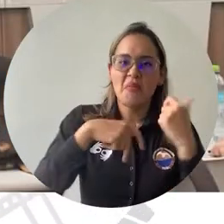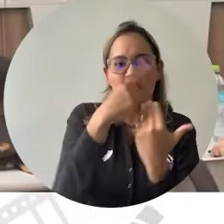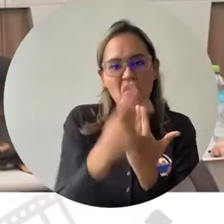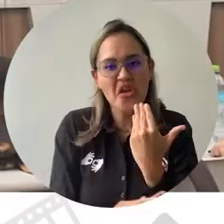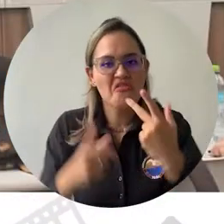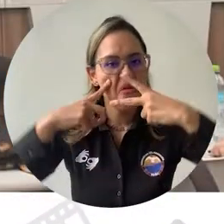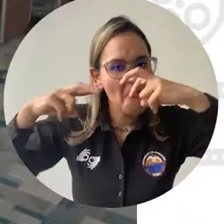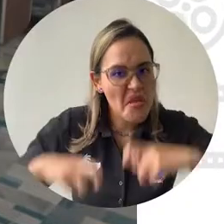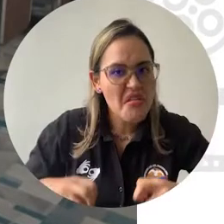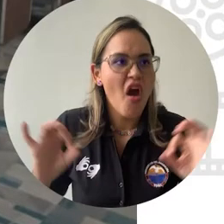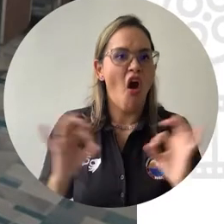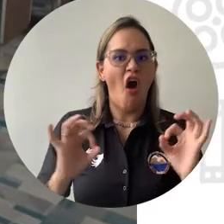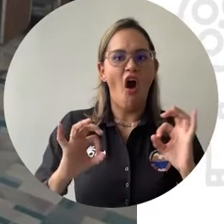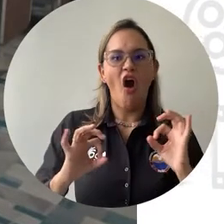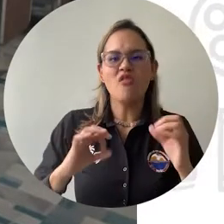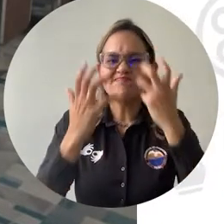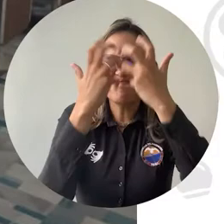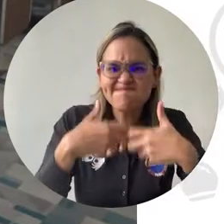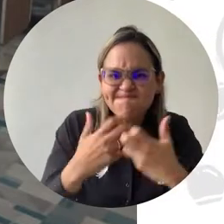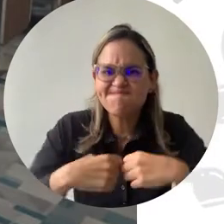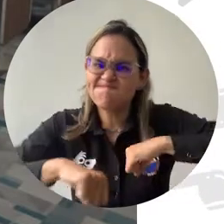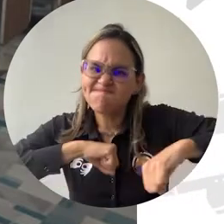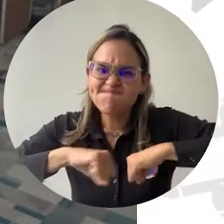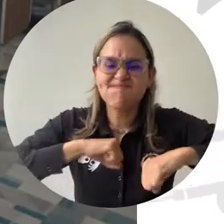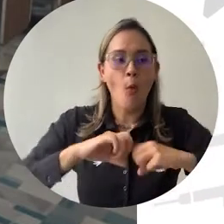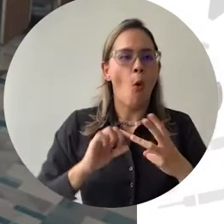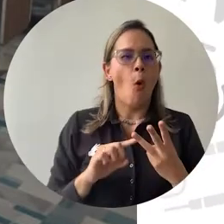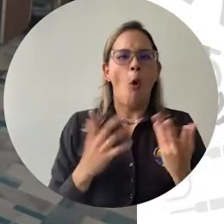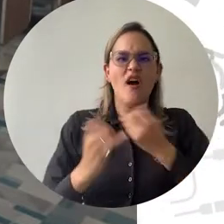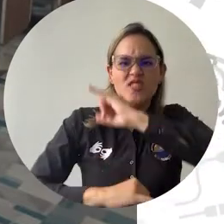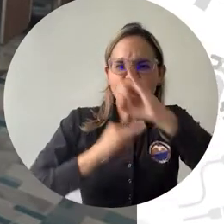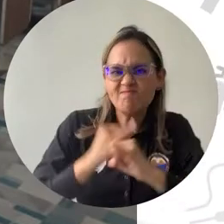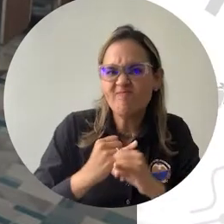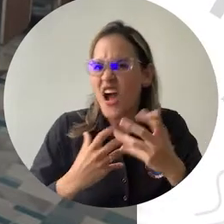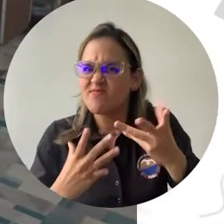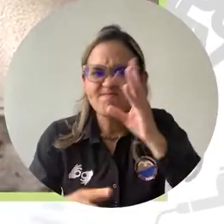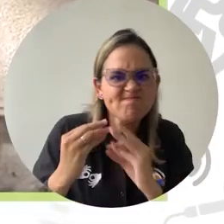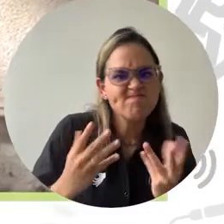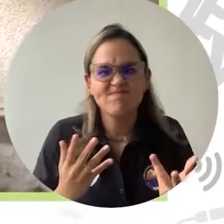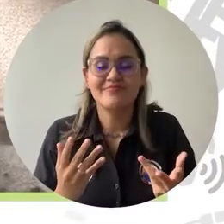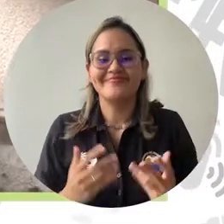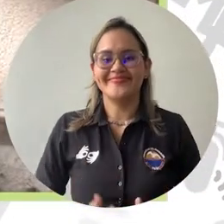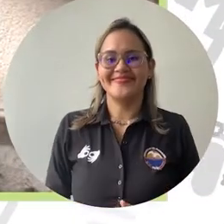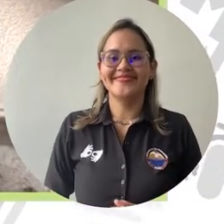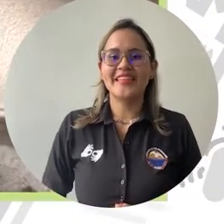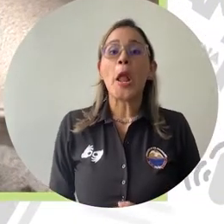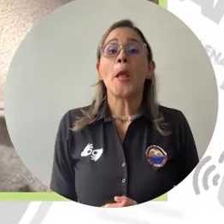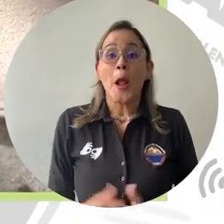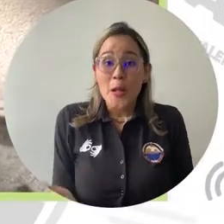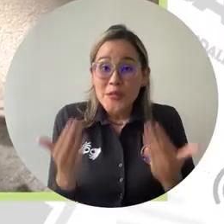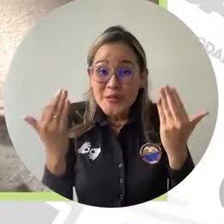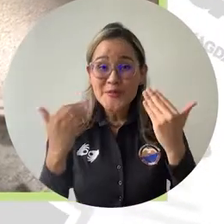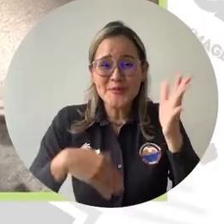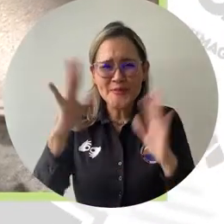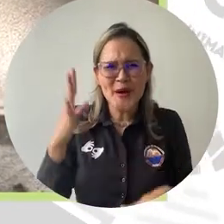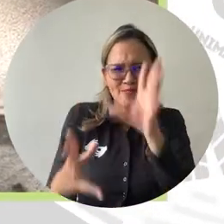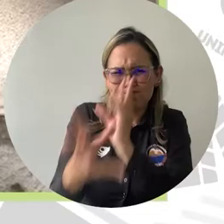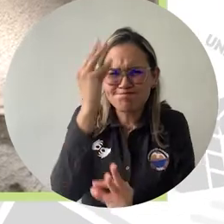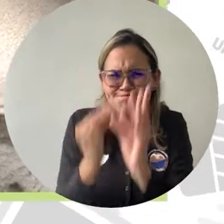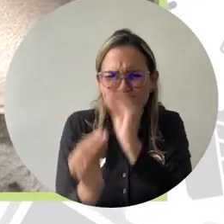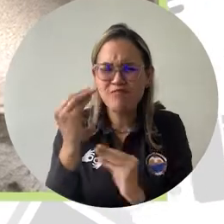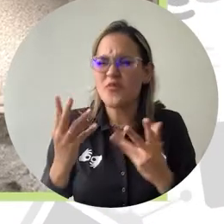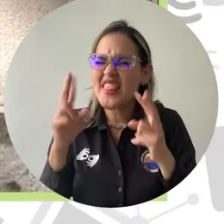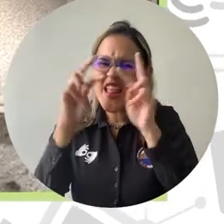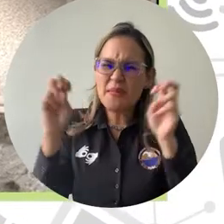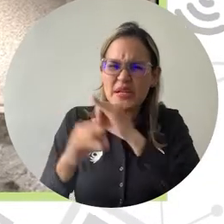temas de investigación, emprendimiento, innovación e internacionalización. Mucho aprendizaje, recibí capacitación en diversos